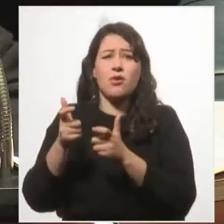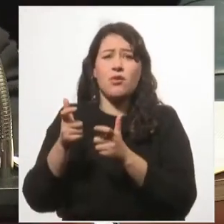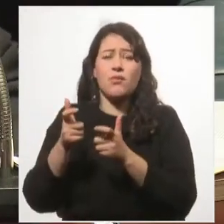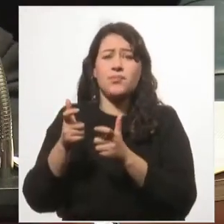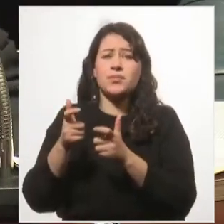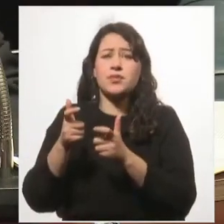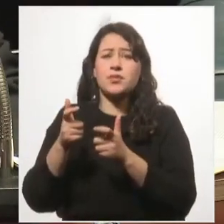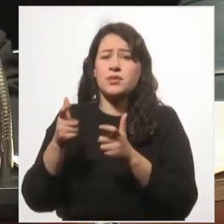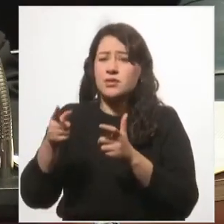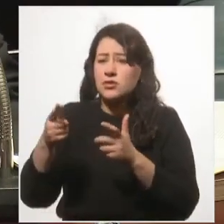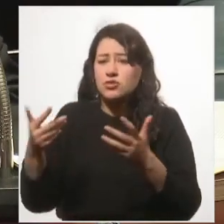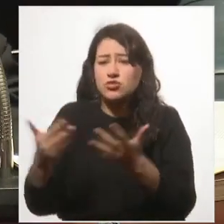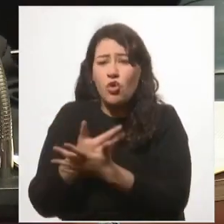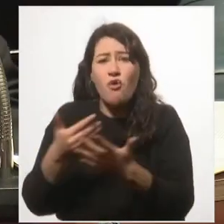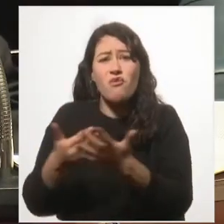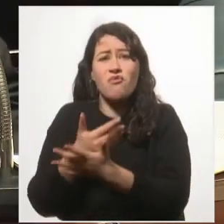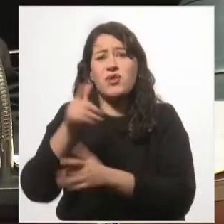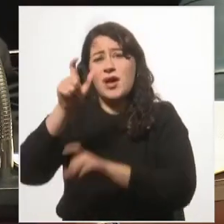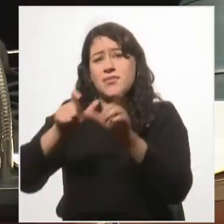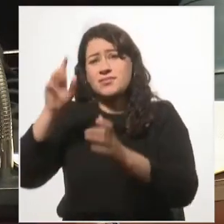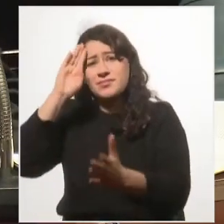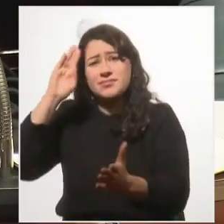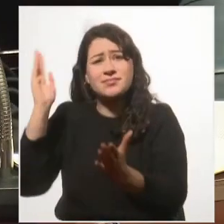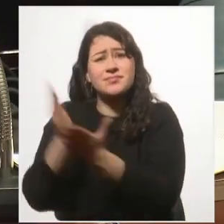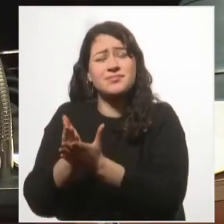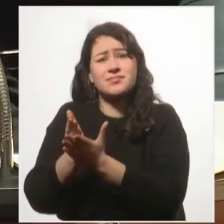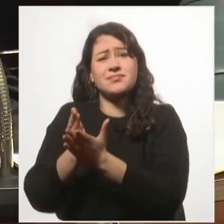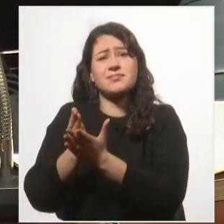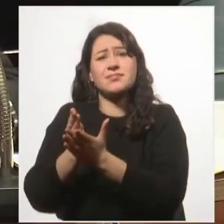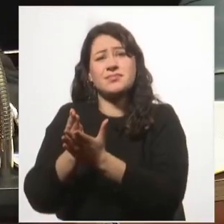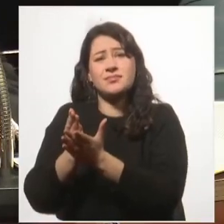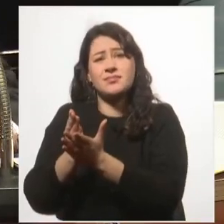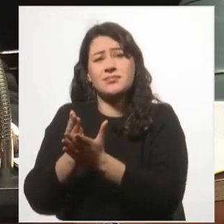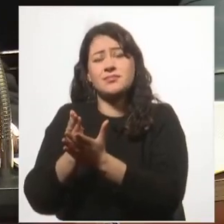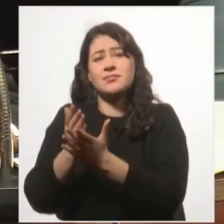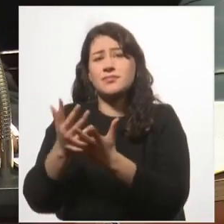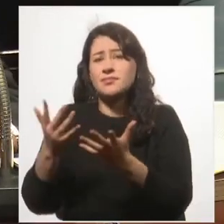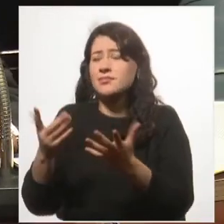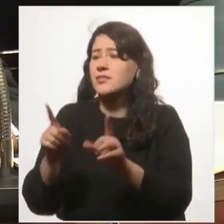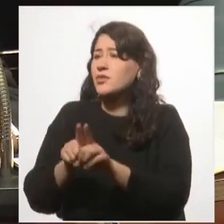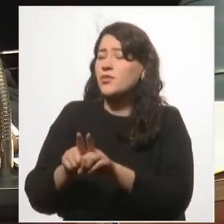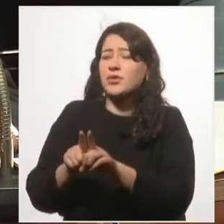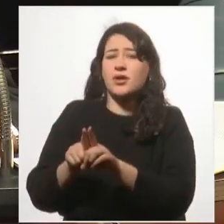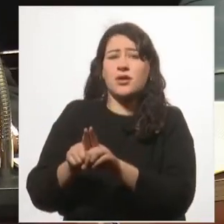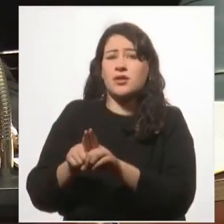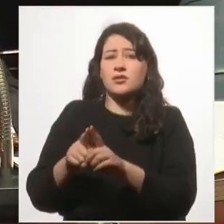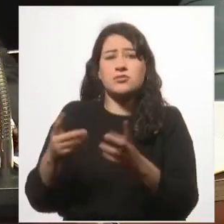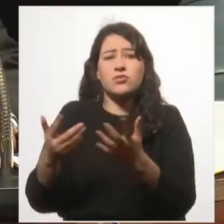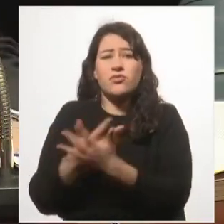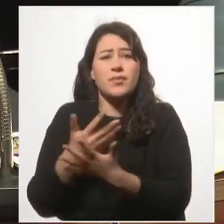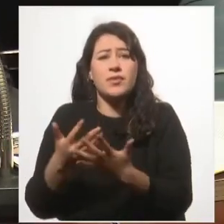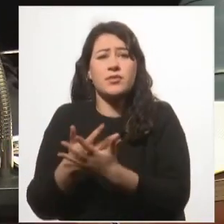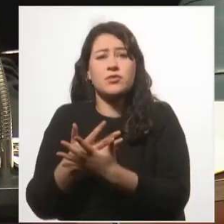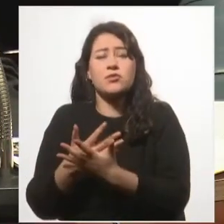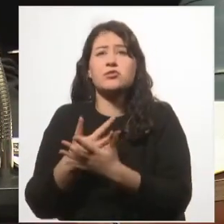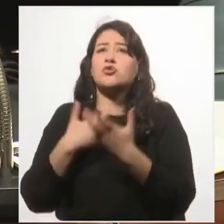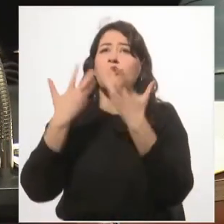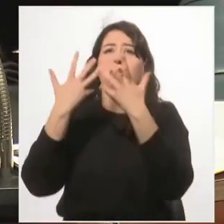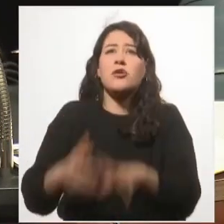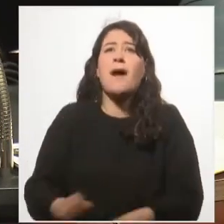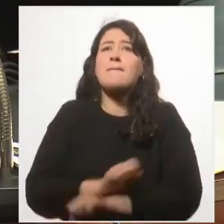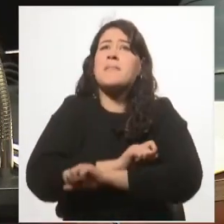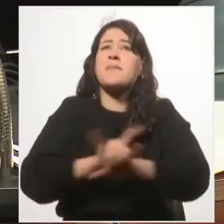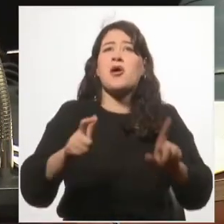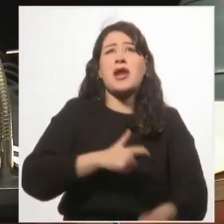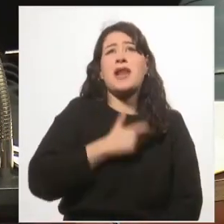somete a los pueblos a dictaduras inenarrables, a padecimientos que no se los deseo ni al peor